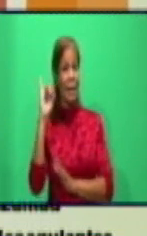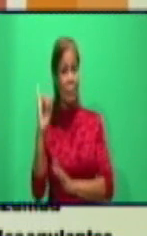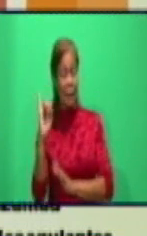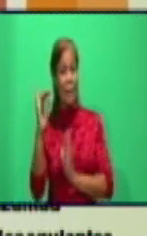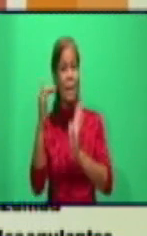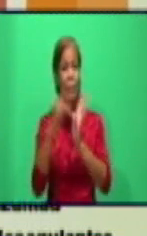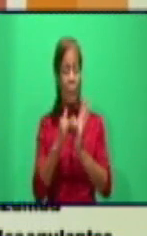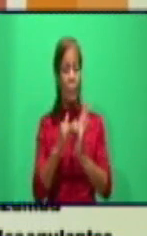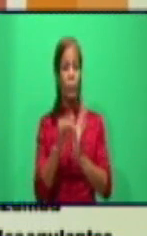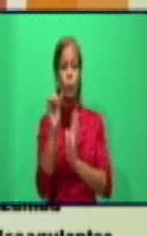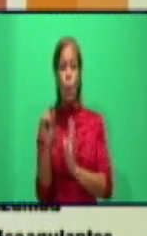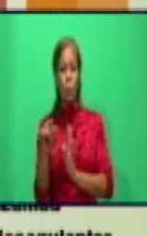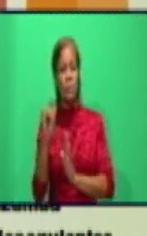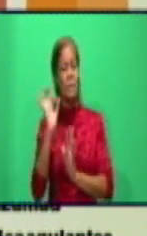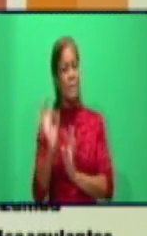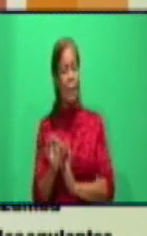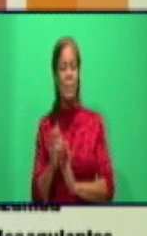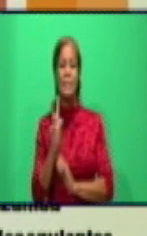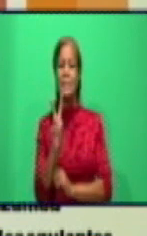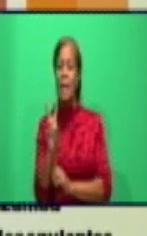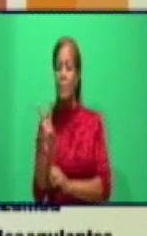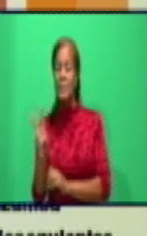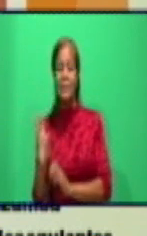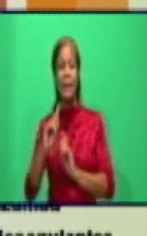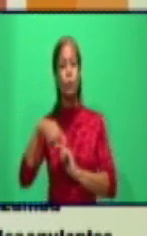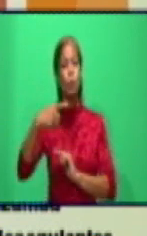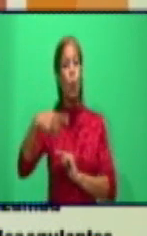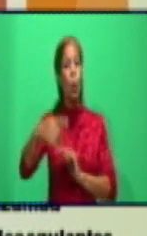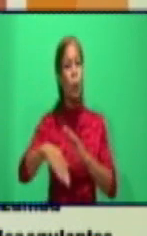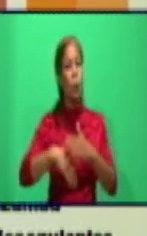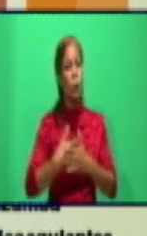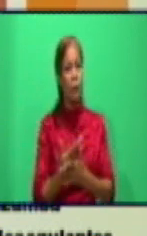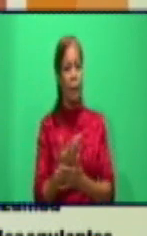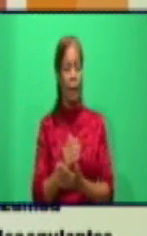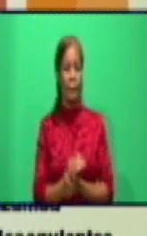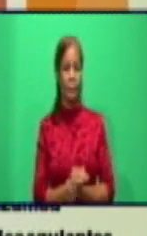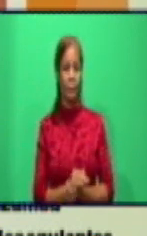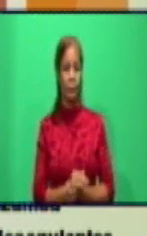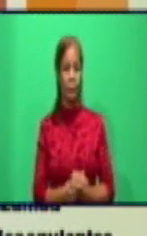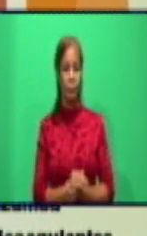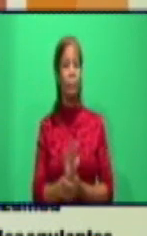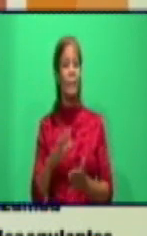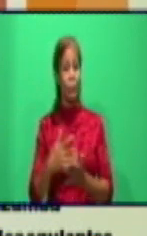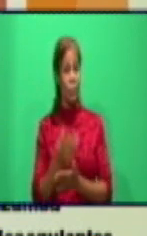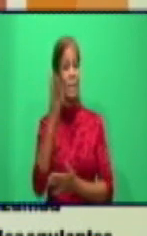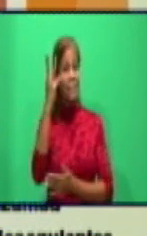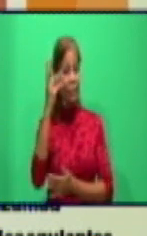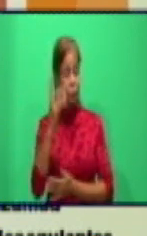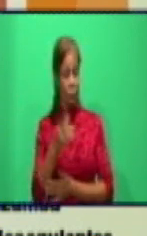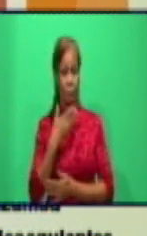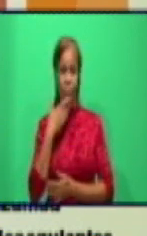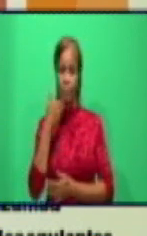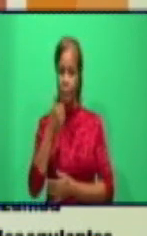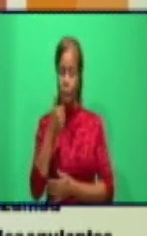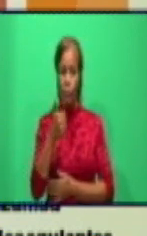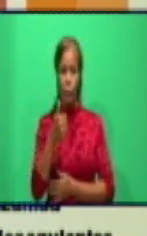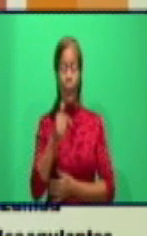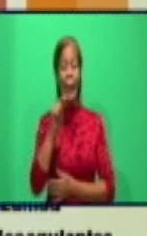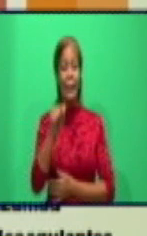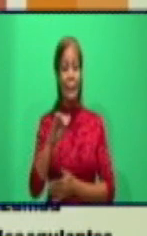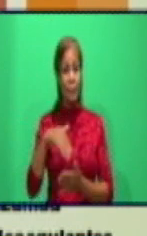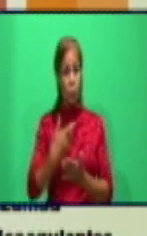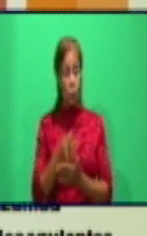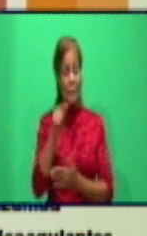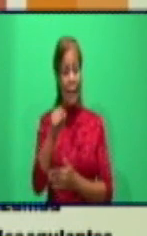eso es casi dos tercios de la población de Granma, que son 800 mil habitantes, número cerrado. Ahora, ese escenario